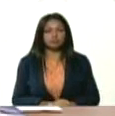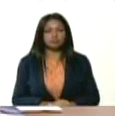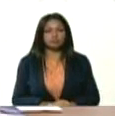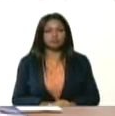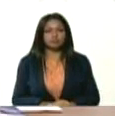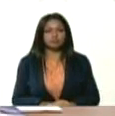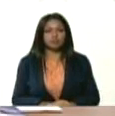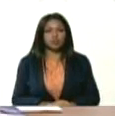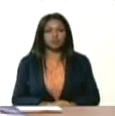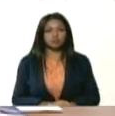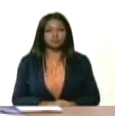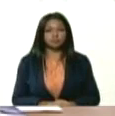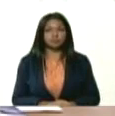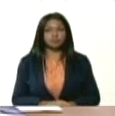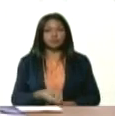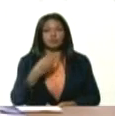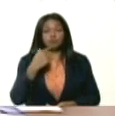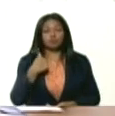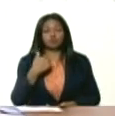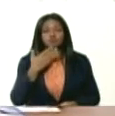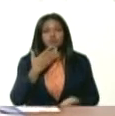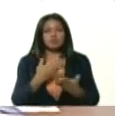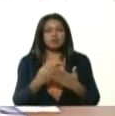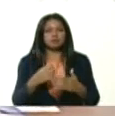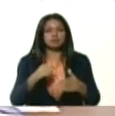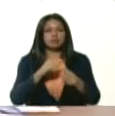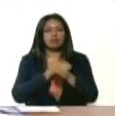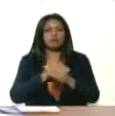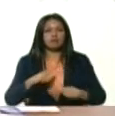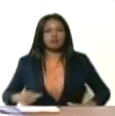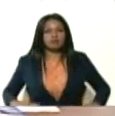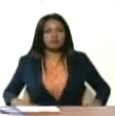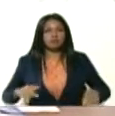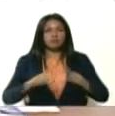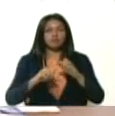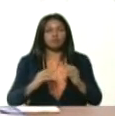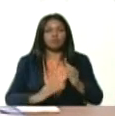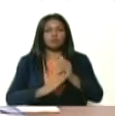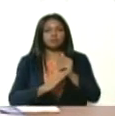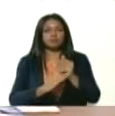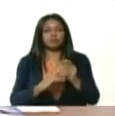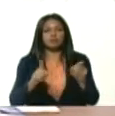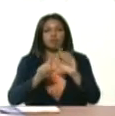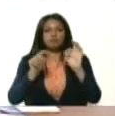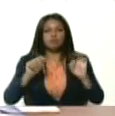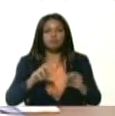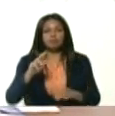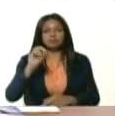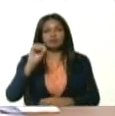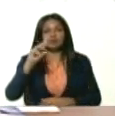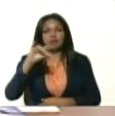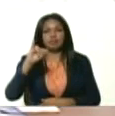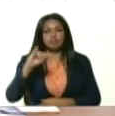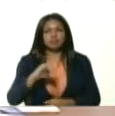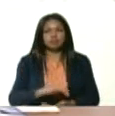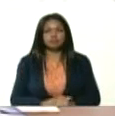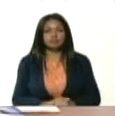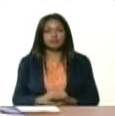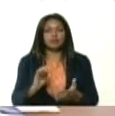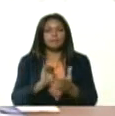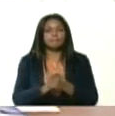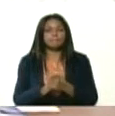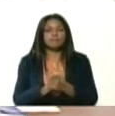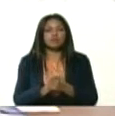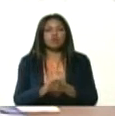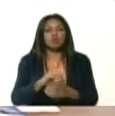Bueno, agradezco a la Fuerza Armada Nacional Bolivariana, al comandante de la SODI, al comandante de la REVI, al compañero Freddy